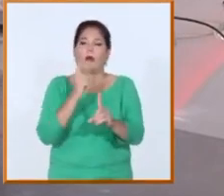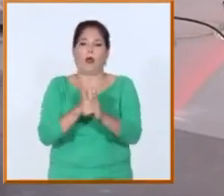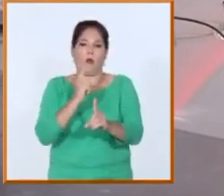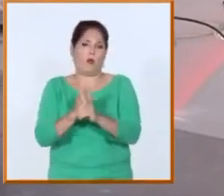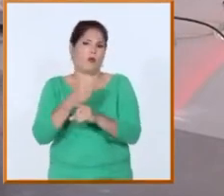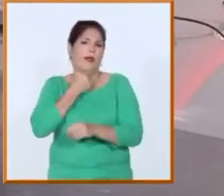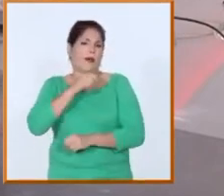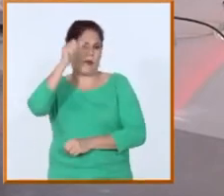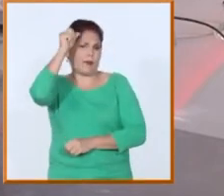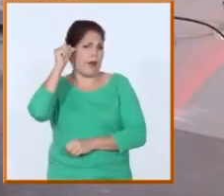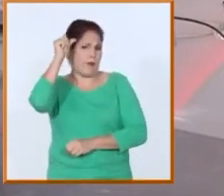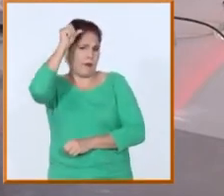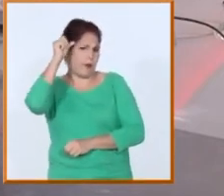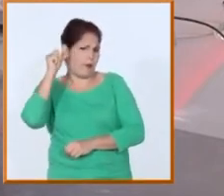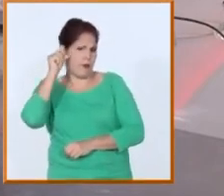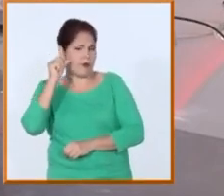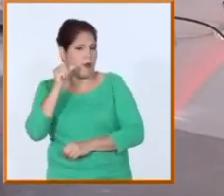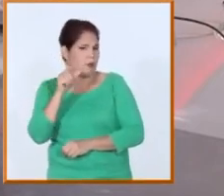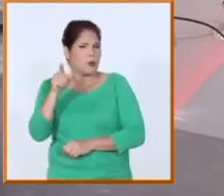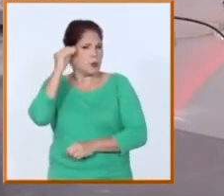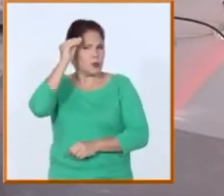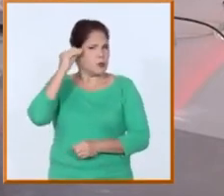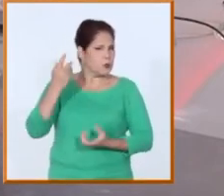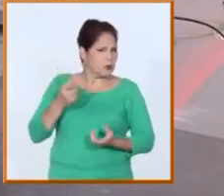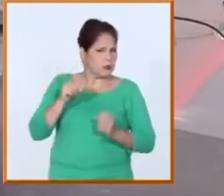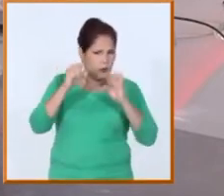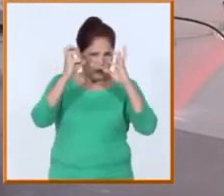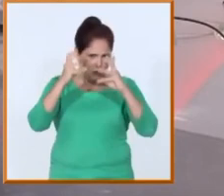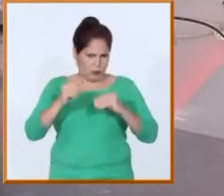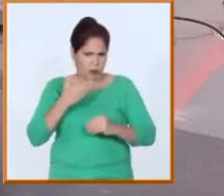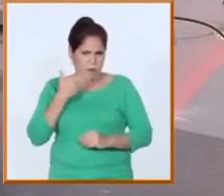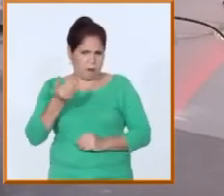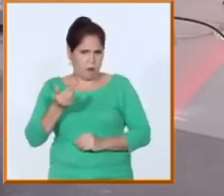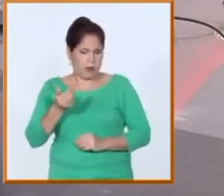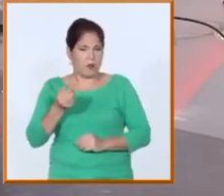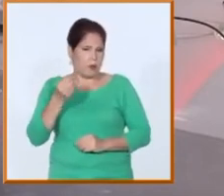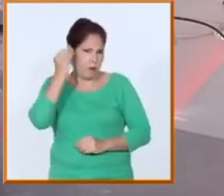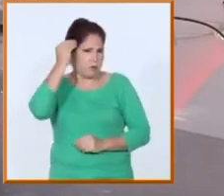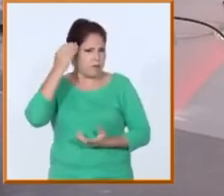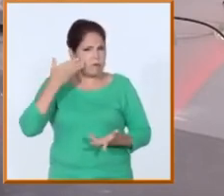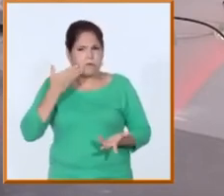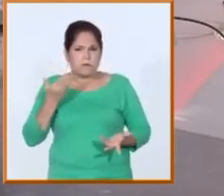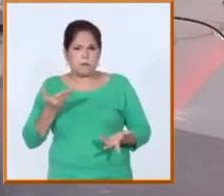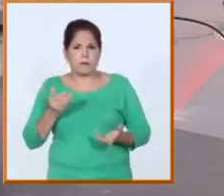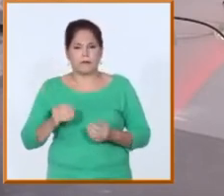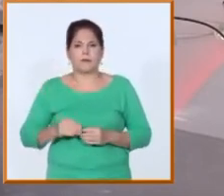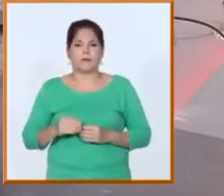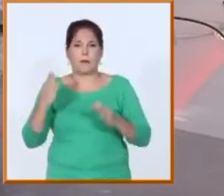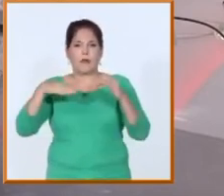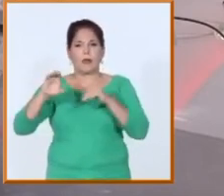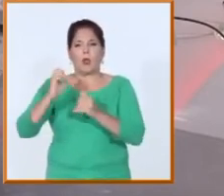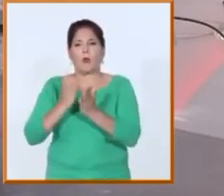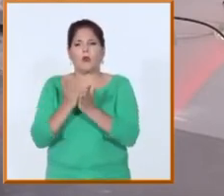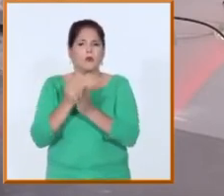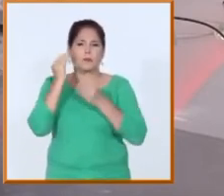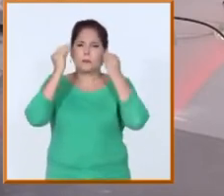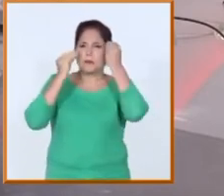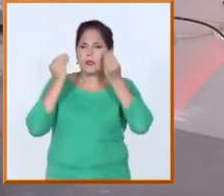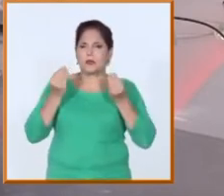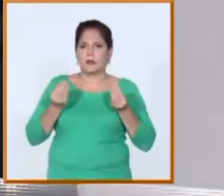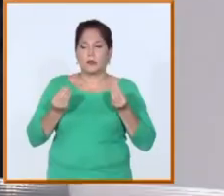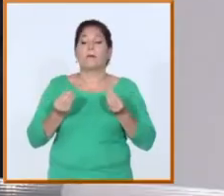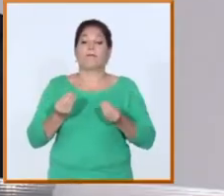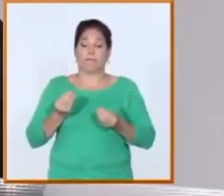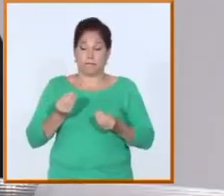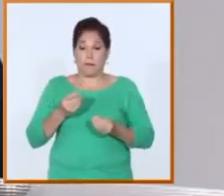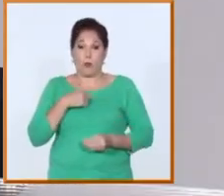toda la vida que resultados va teniendo como lo está valorando el ministerio esa posibilidad si claro para